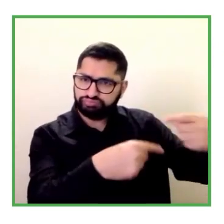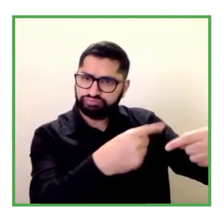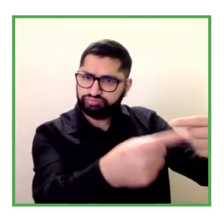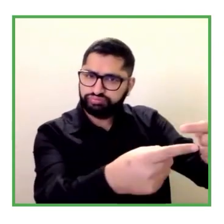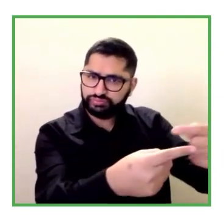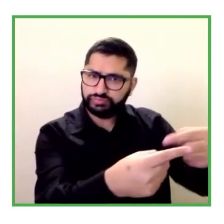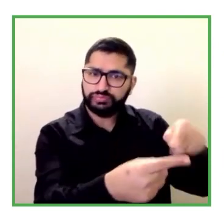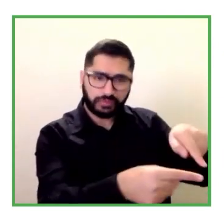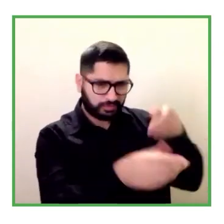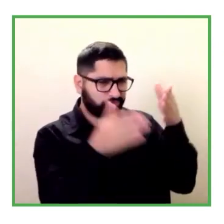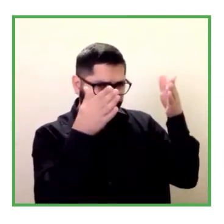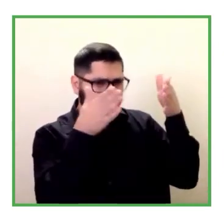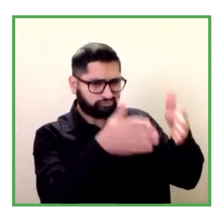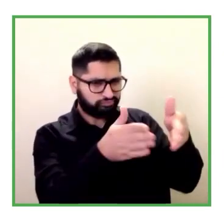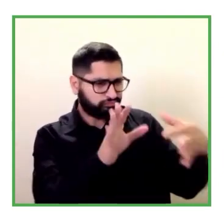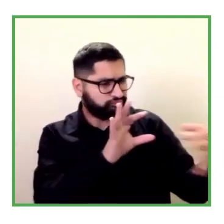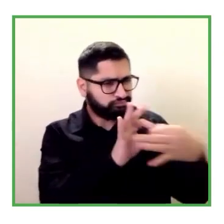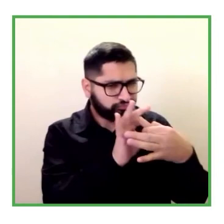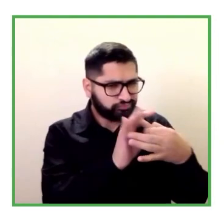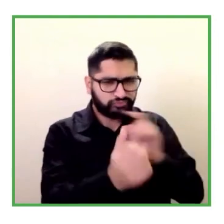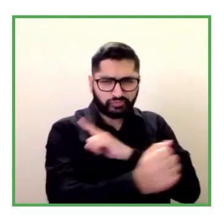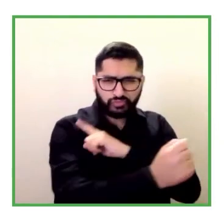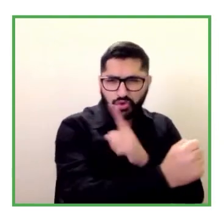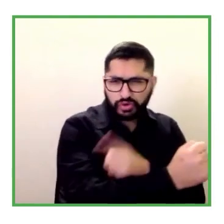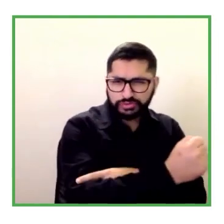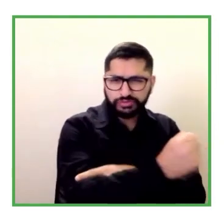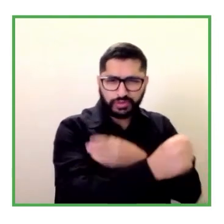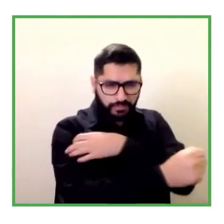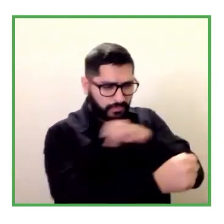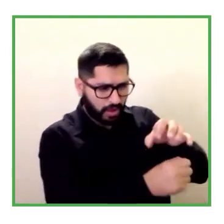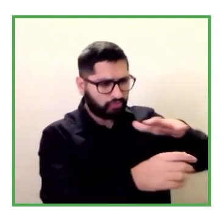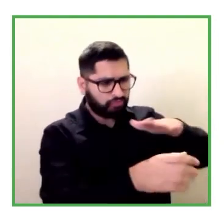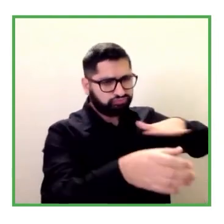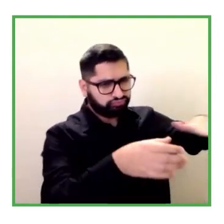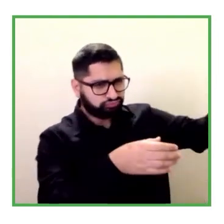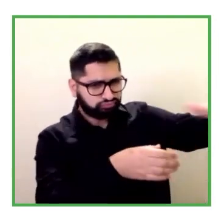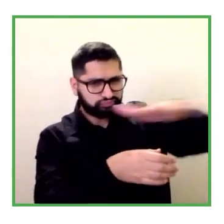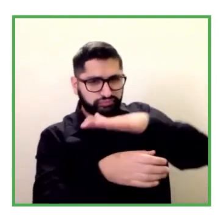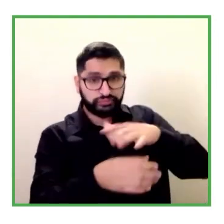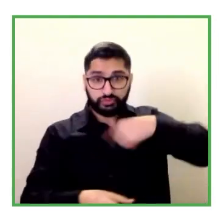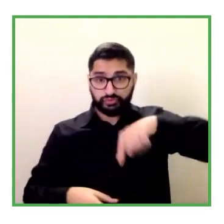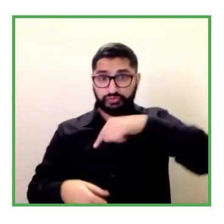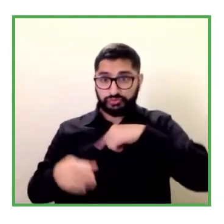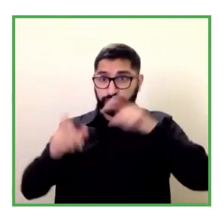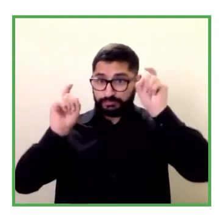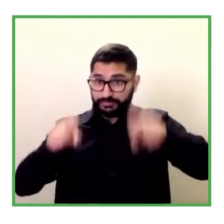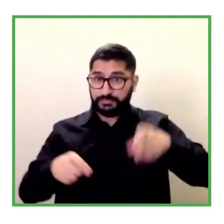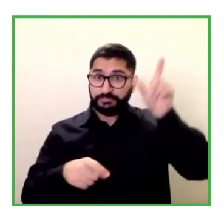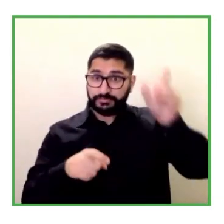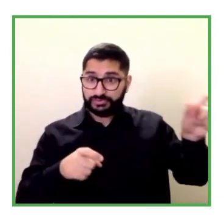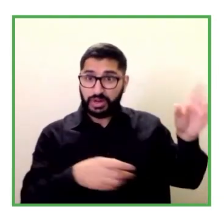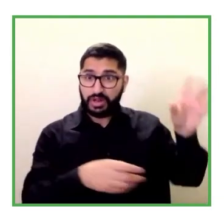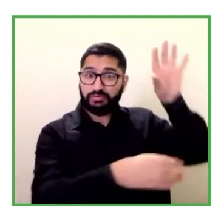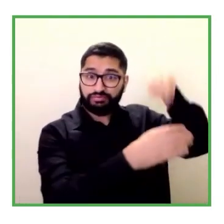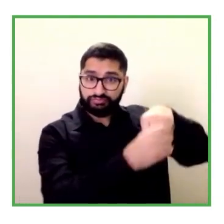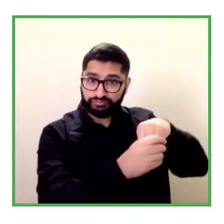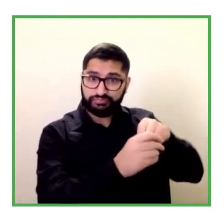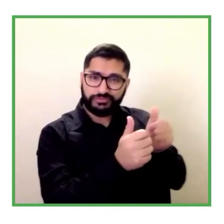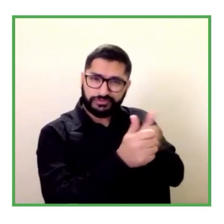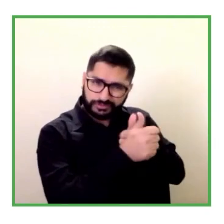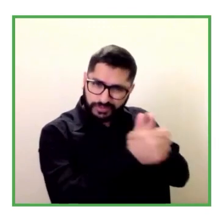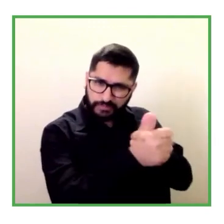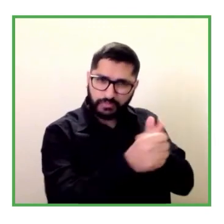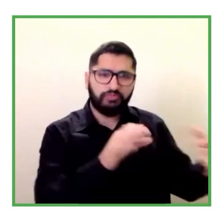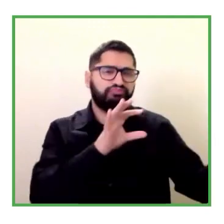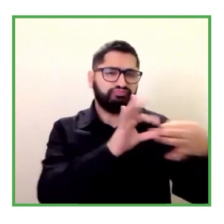otro tipo de entornos en los que nosotros como personas como personas dentro de una sociedad nos vinculamos y nos relacionamos por este lado es